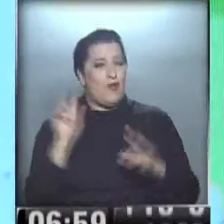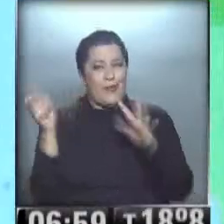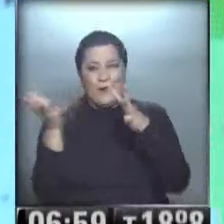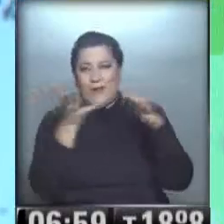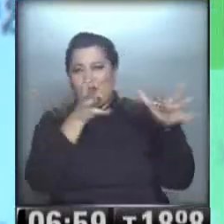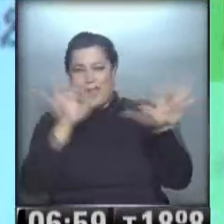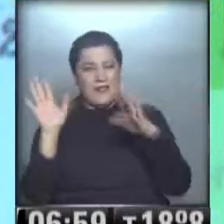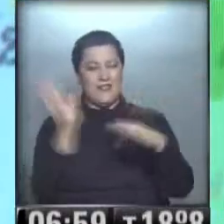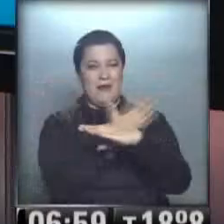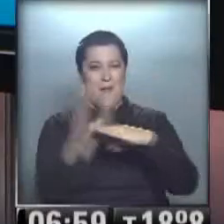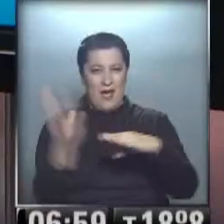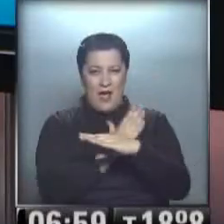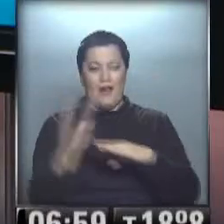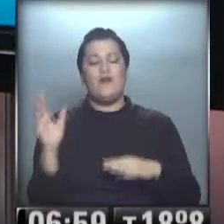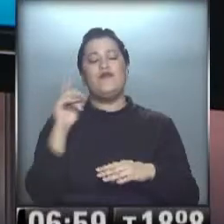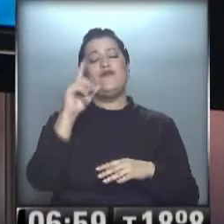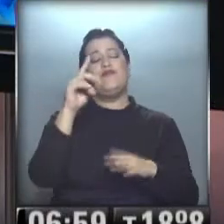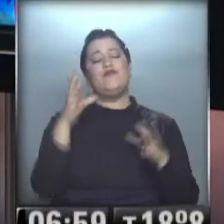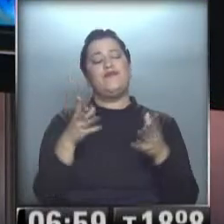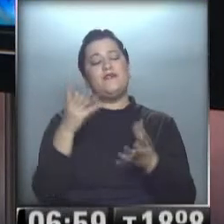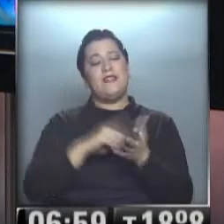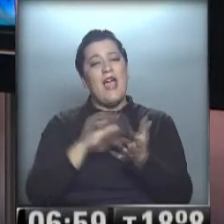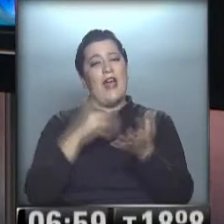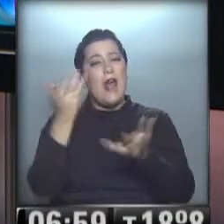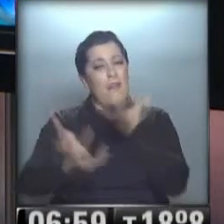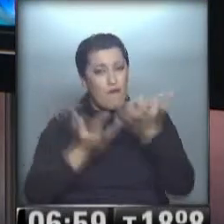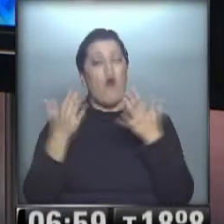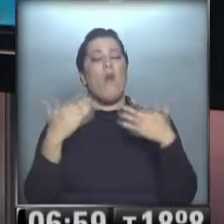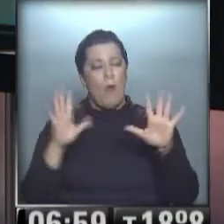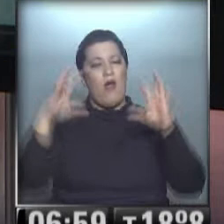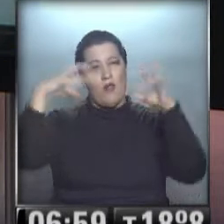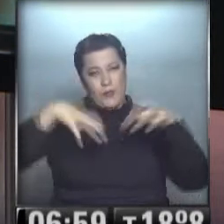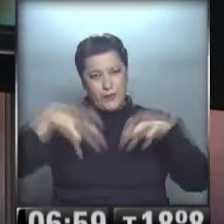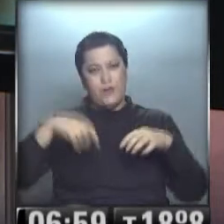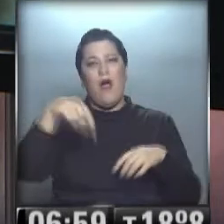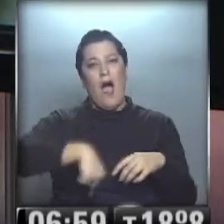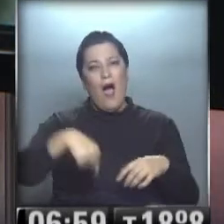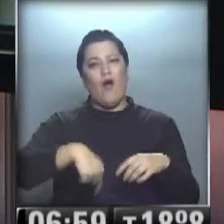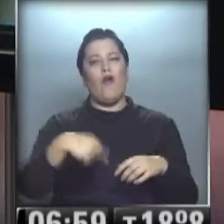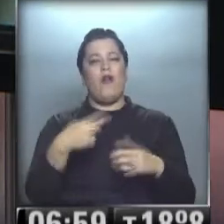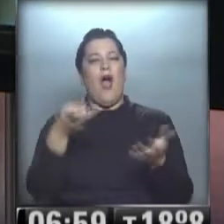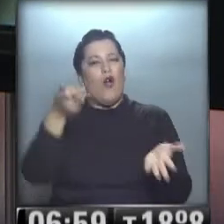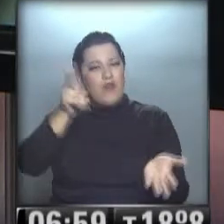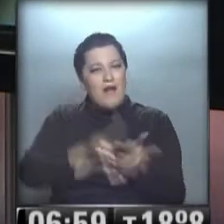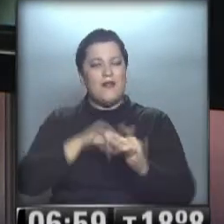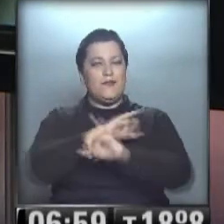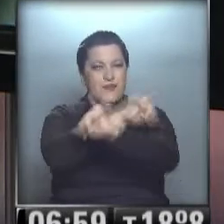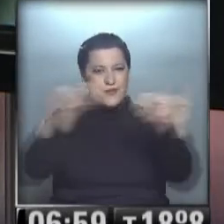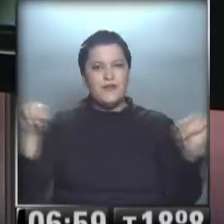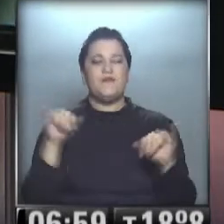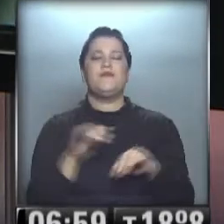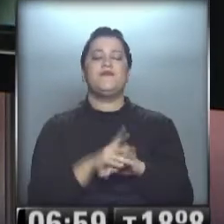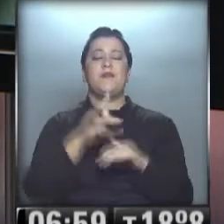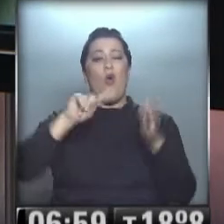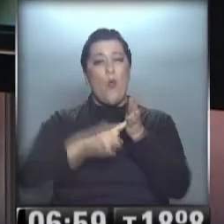Están separaditas. En Tierra del Fuego alguna precipitación. Y vamos a repasar, porque creo que es conveniente. Aquí, el